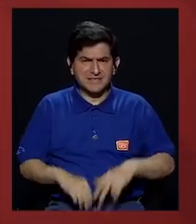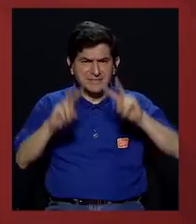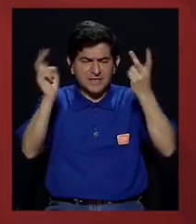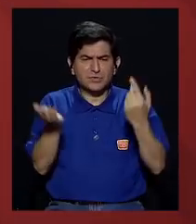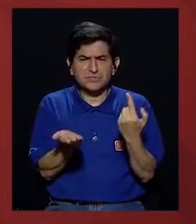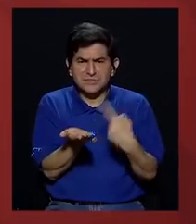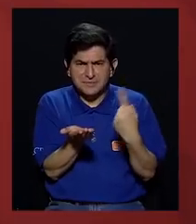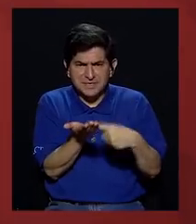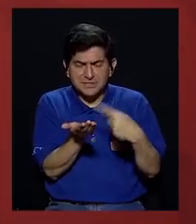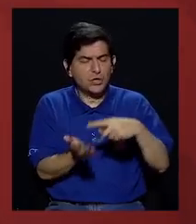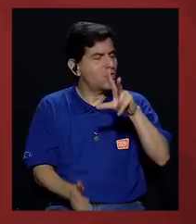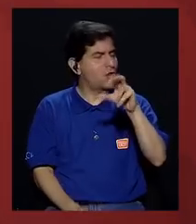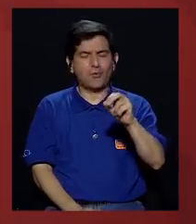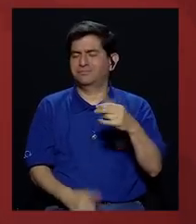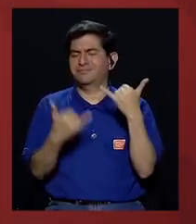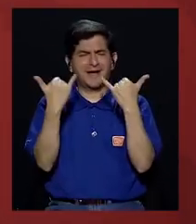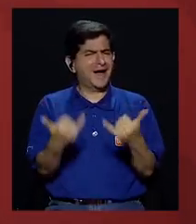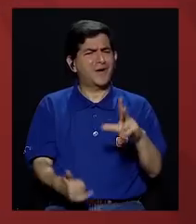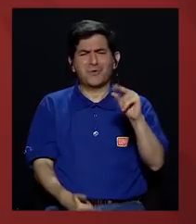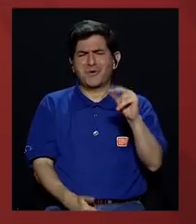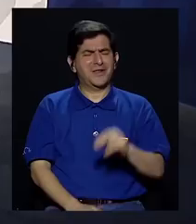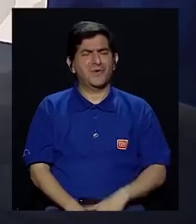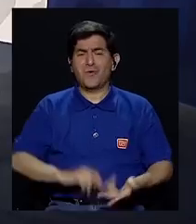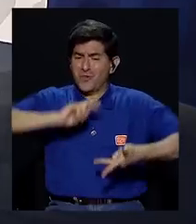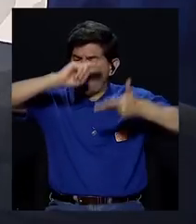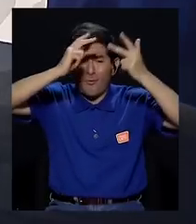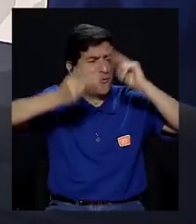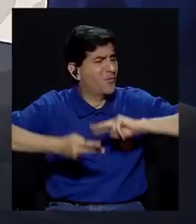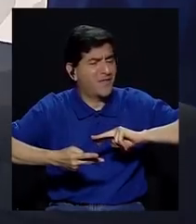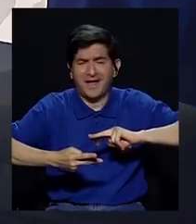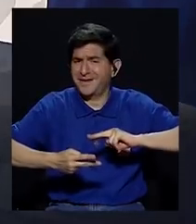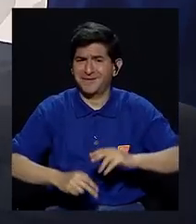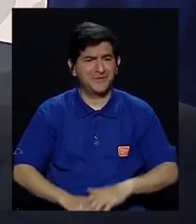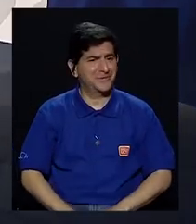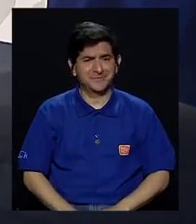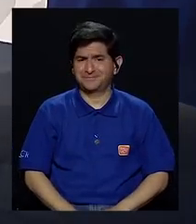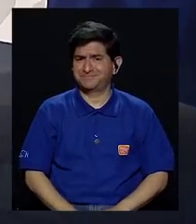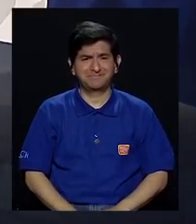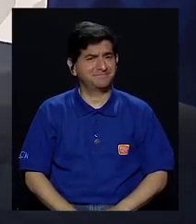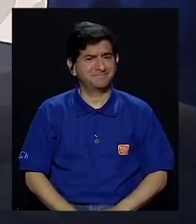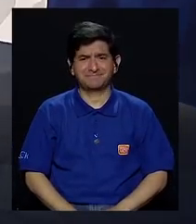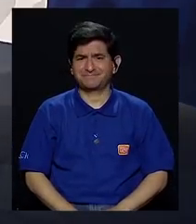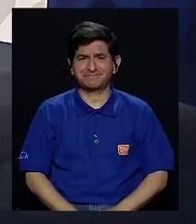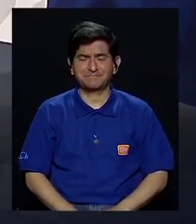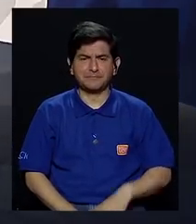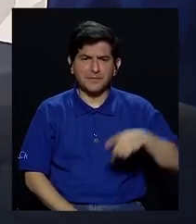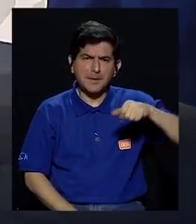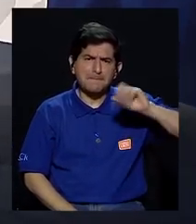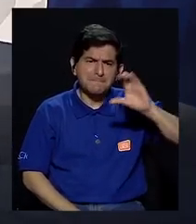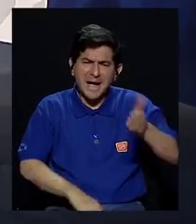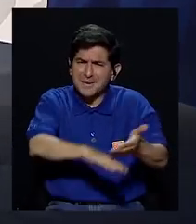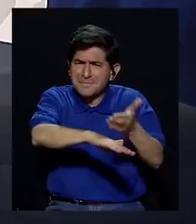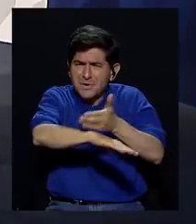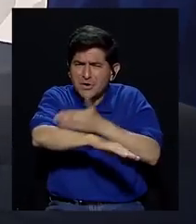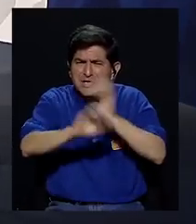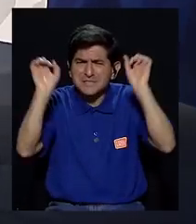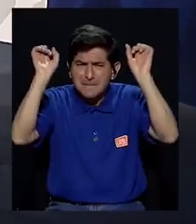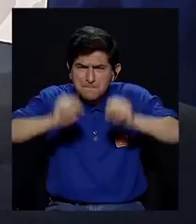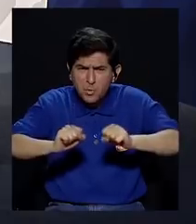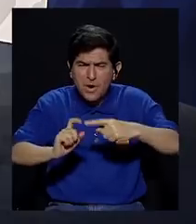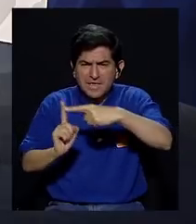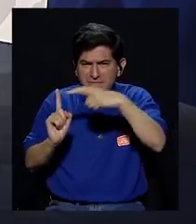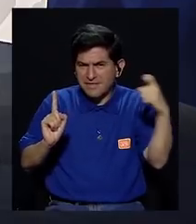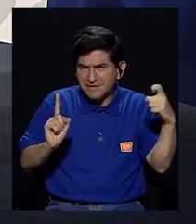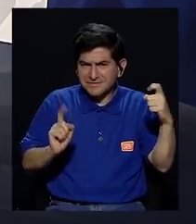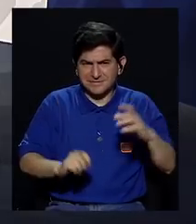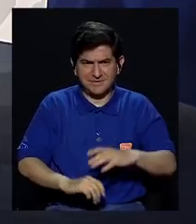la mesa estos temas nuevamente? Ah, no. No, es al contrario. Todo lo que le... En estos temas de acuerdo. PAC podría crecer, perdón. PAC podría crecer